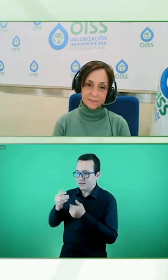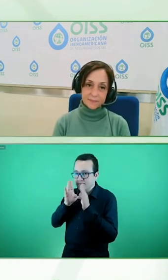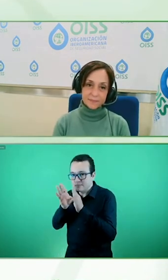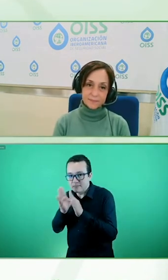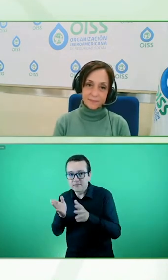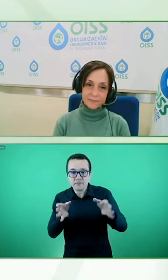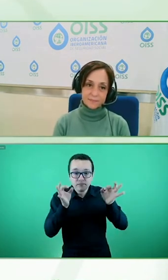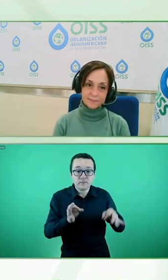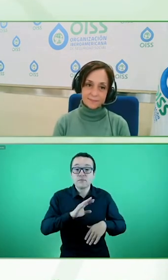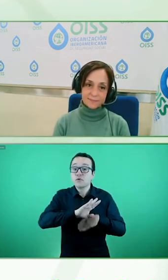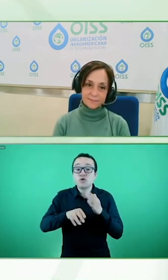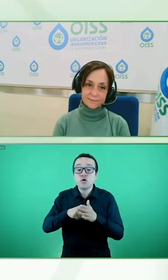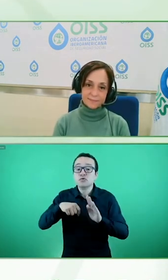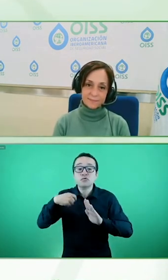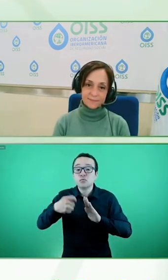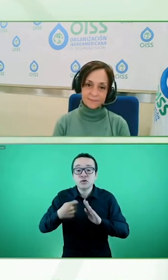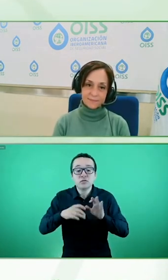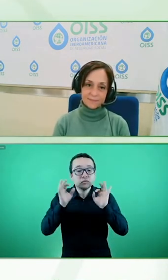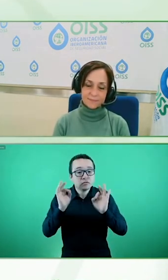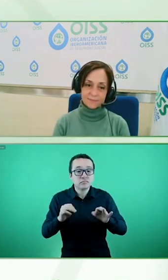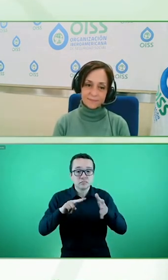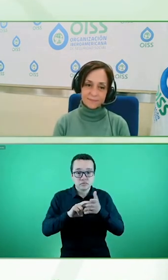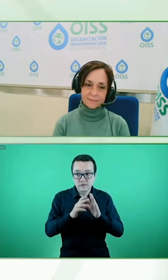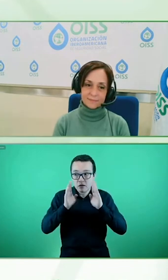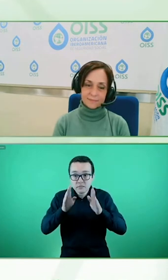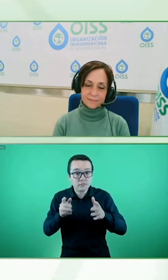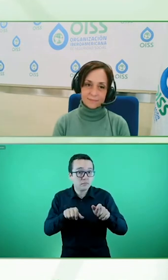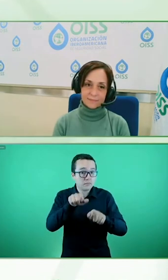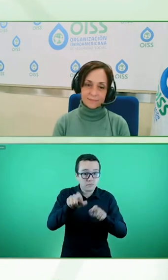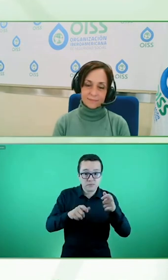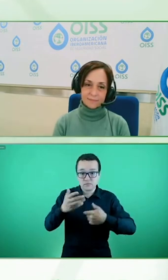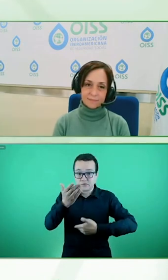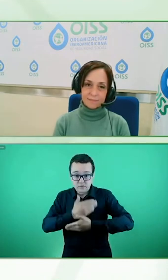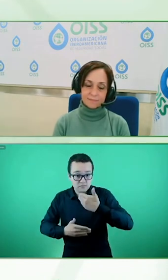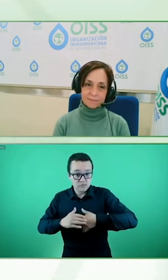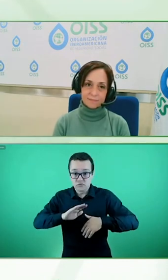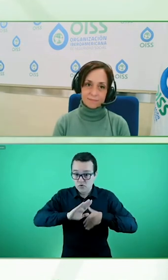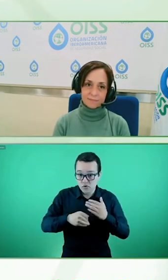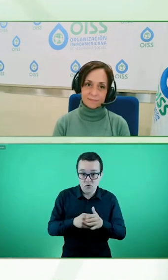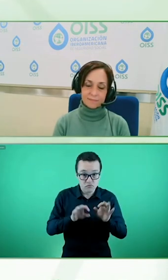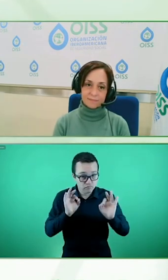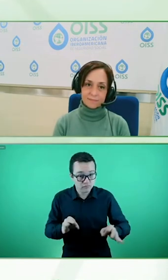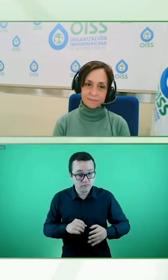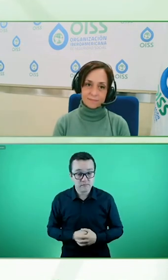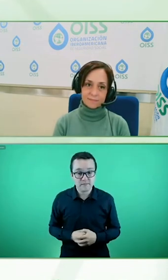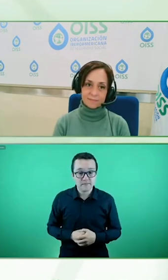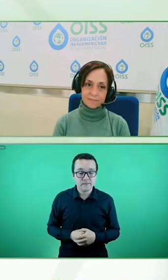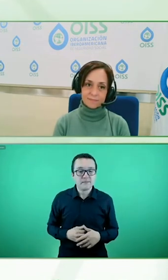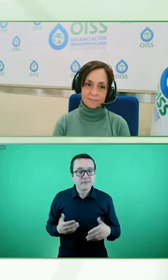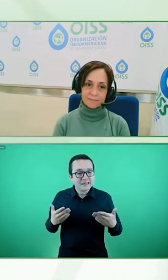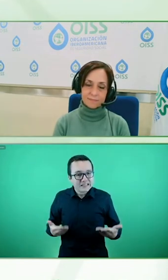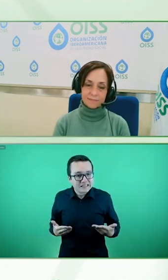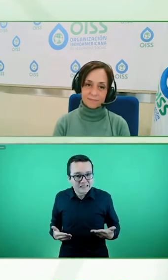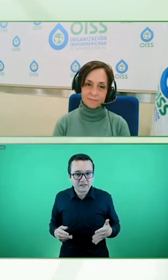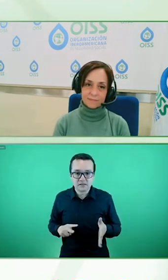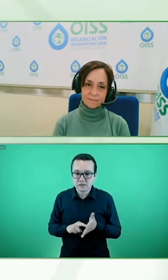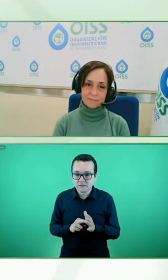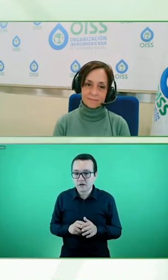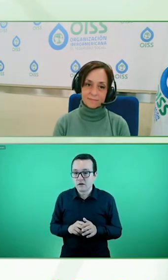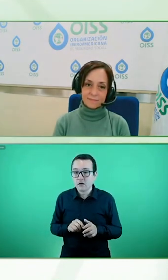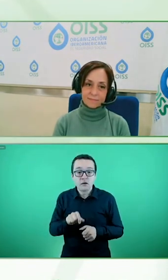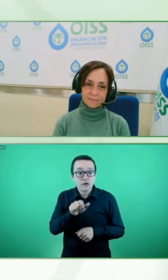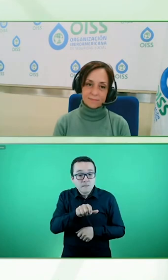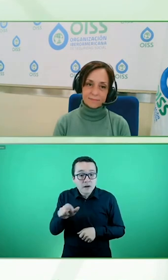en cuenta a las organizaciones de personas con discapacidad y a las propias personas con discapacidad porque pretender hacer algo para las personas con discapacidad sin